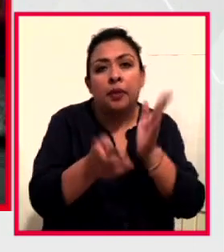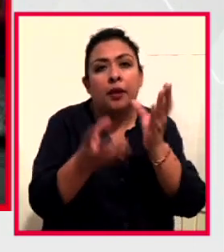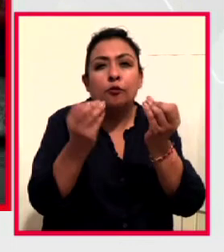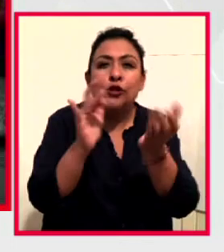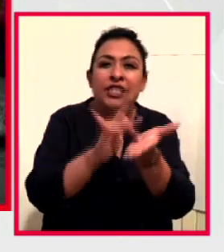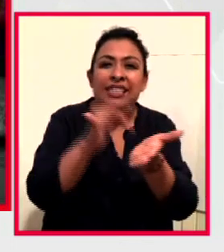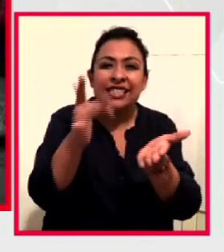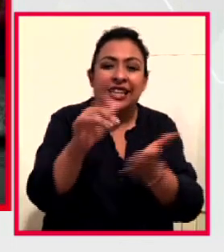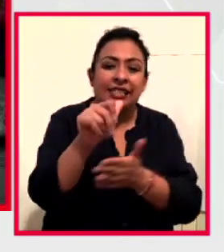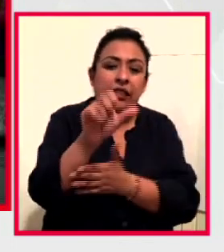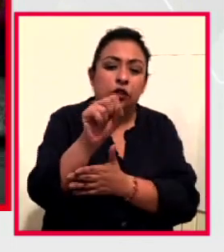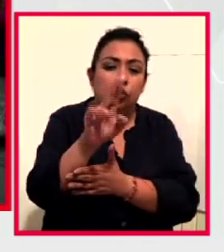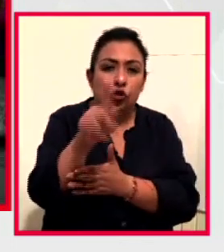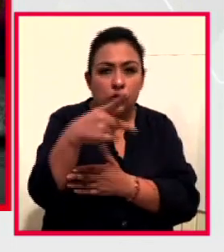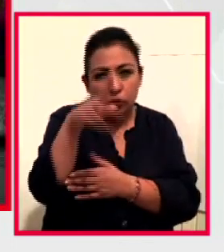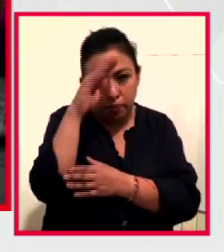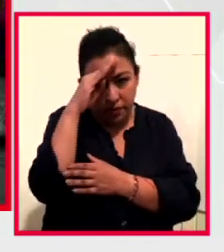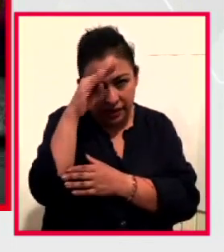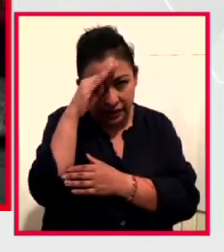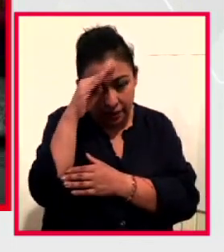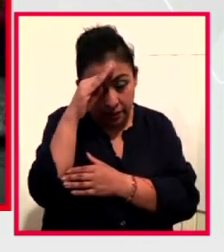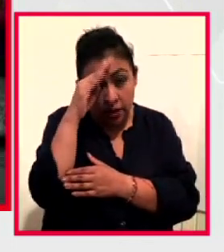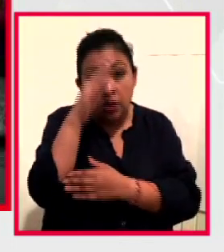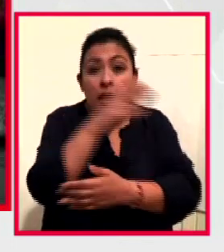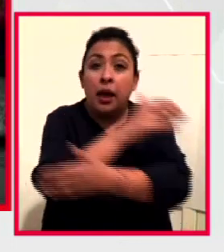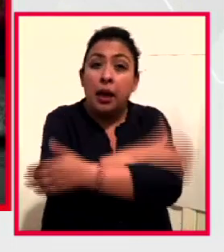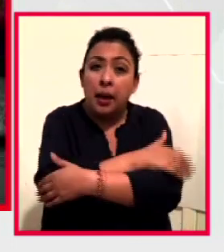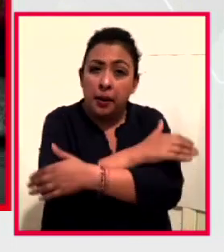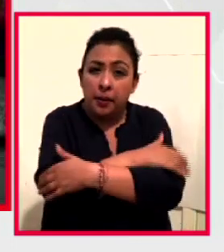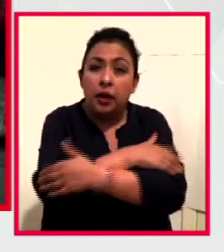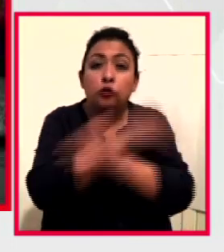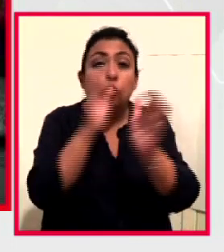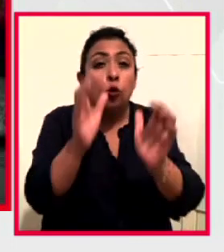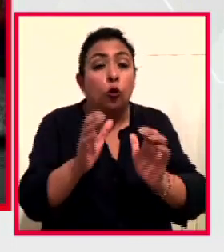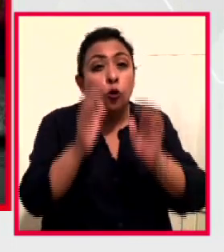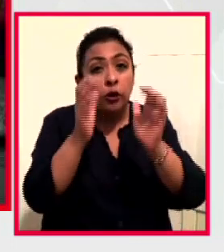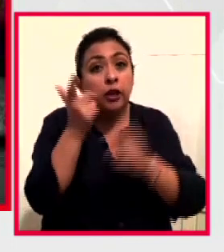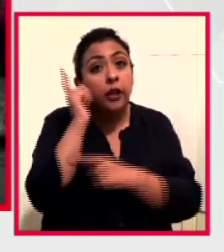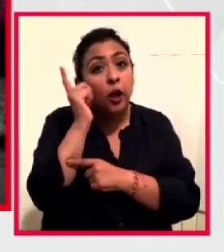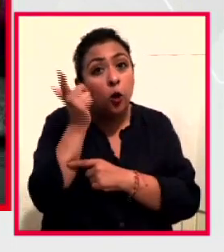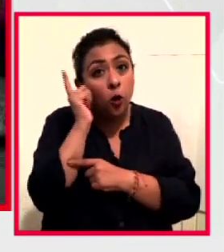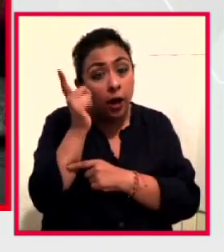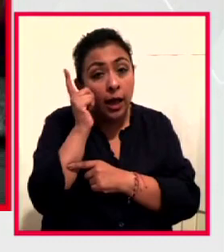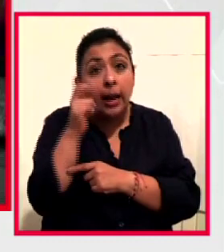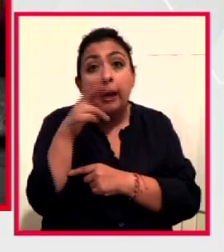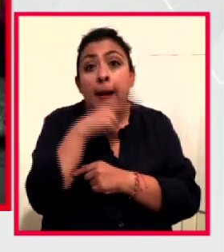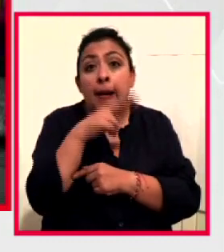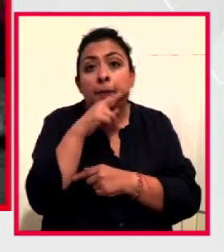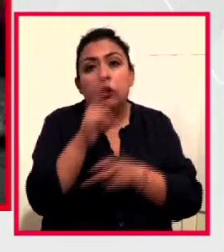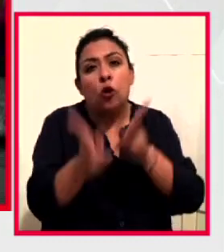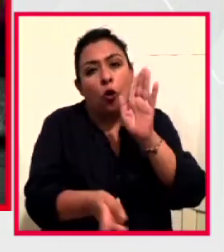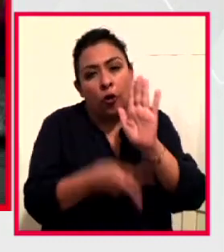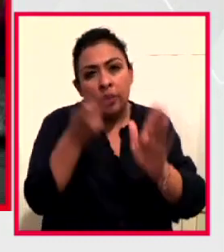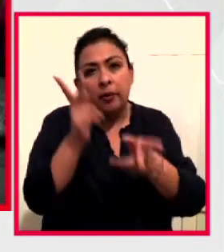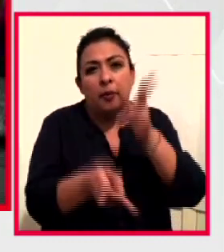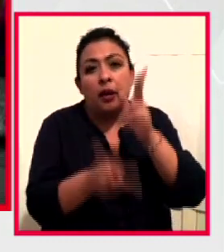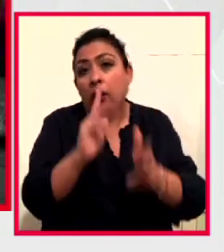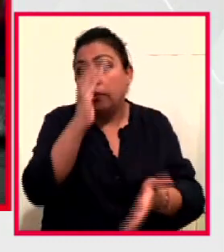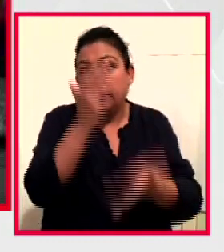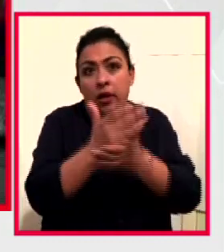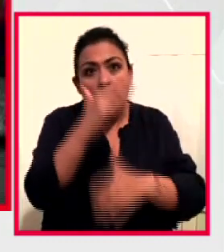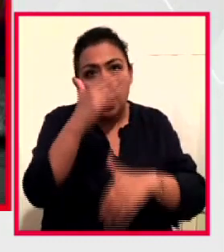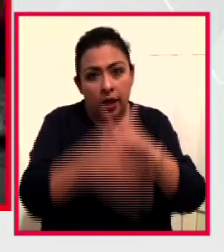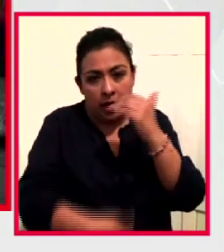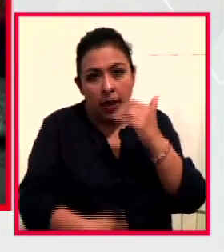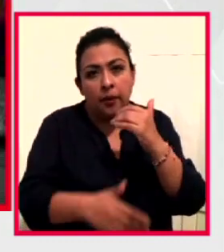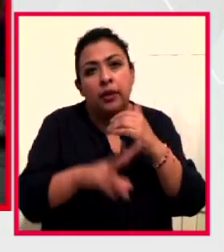gracias Asunción por estas reflexiones, te enviamos un abrazo muy grande, cuídate mucho y esperamos pronto volver a platicar contigo cuando pase todo esto de los